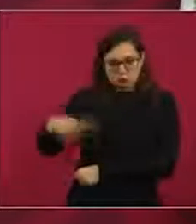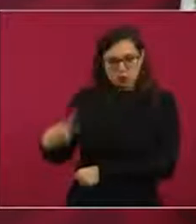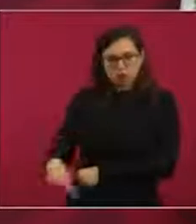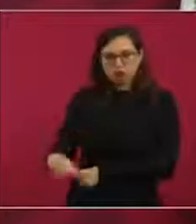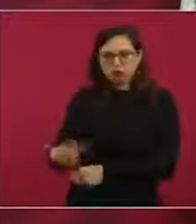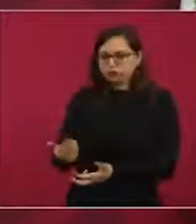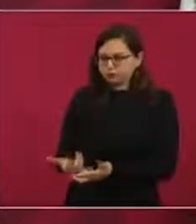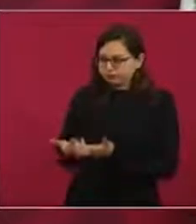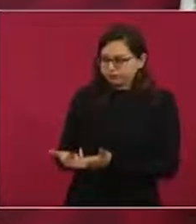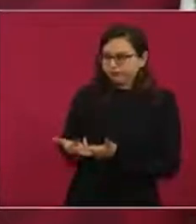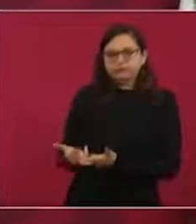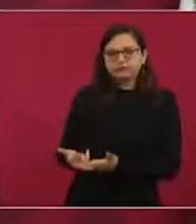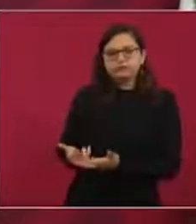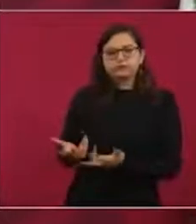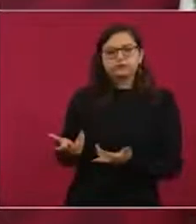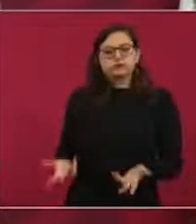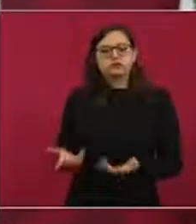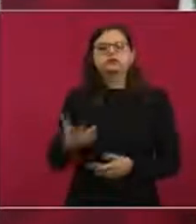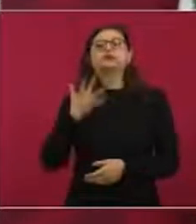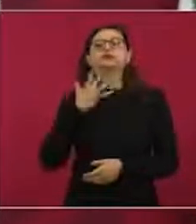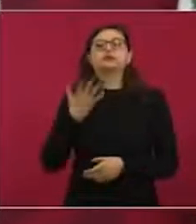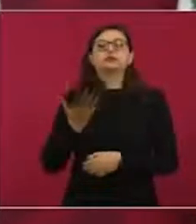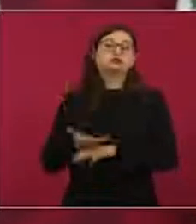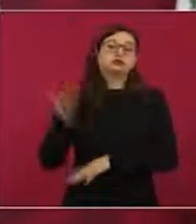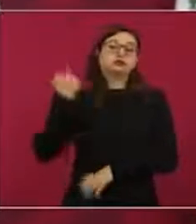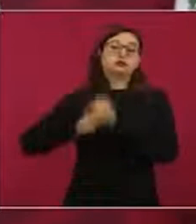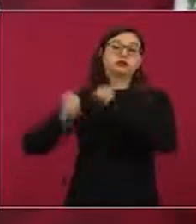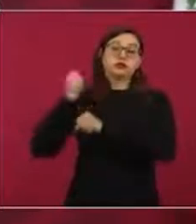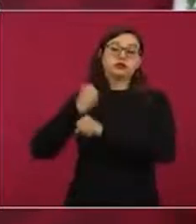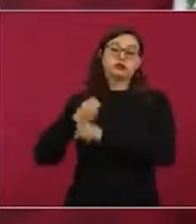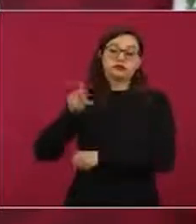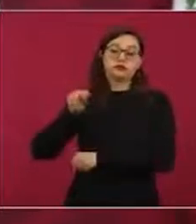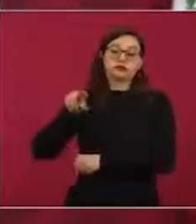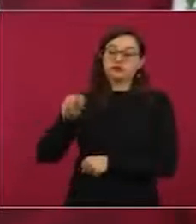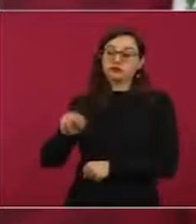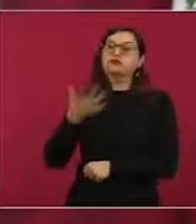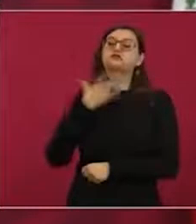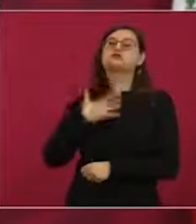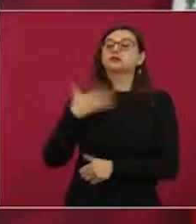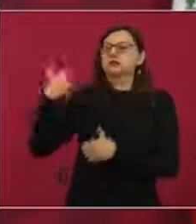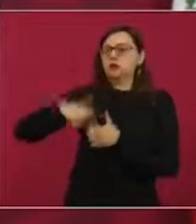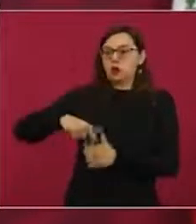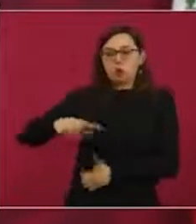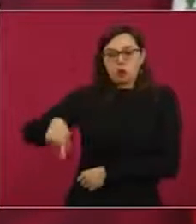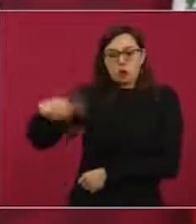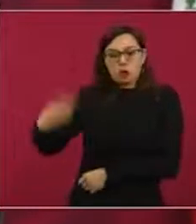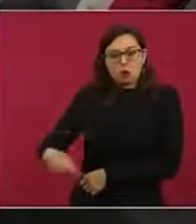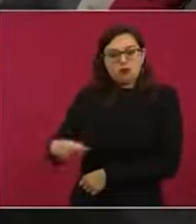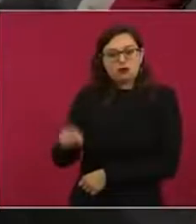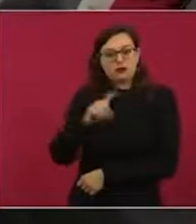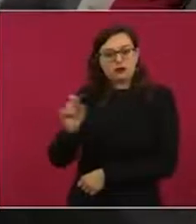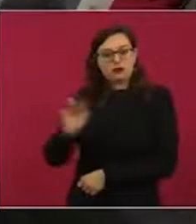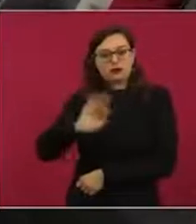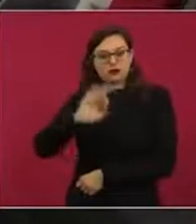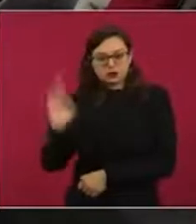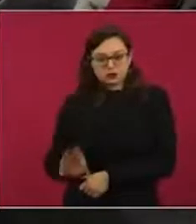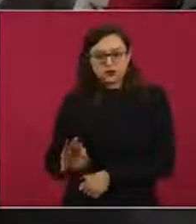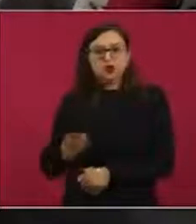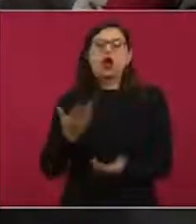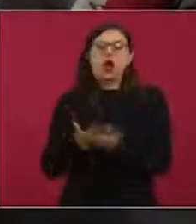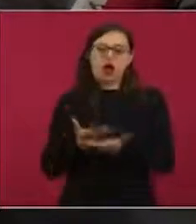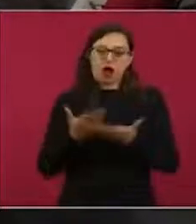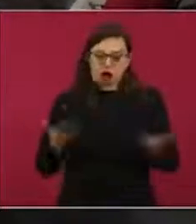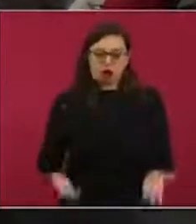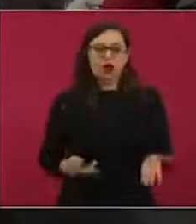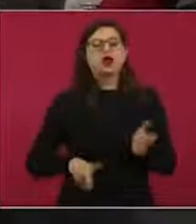toda la gasolina que consumíamos se producía en México. Entonces, ahora